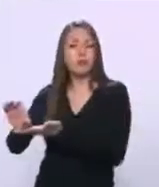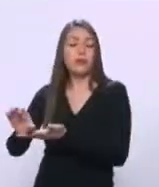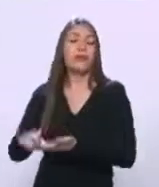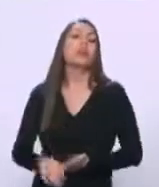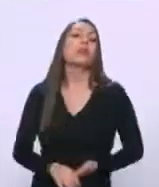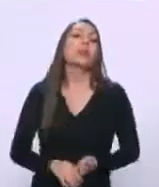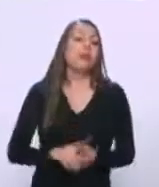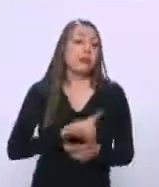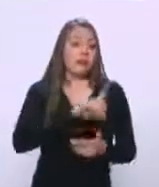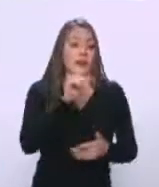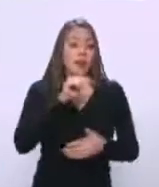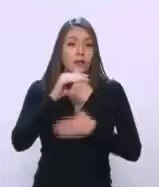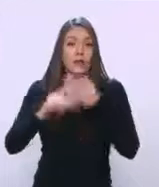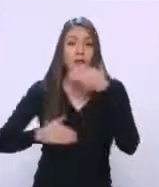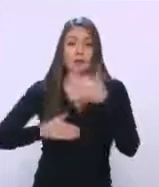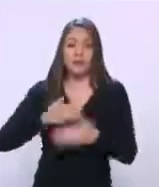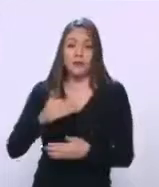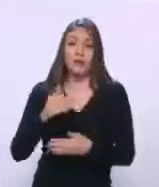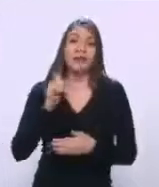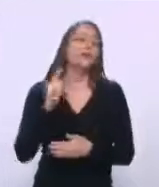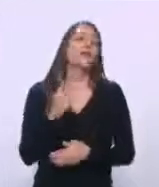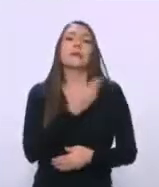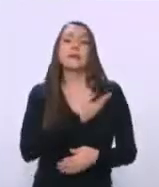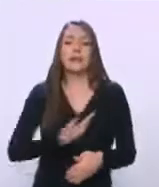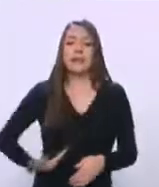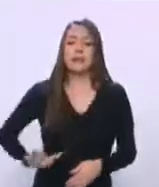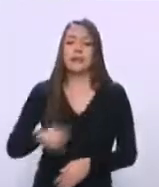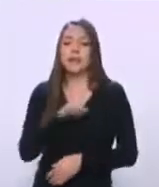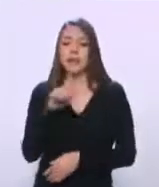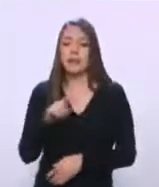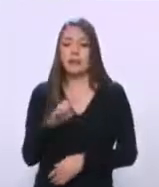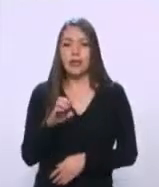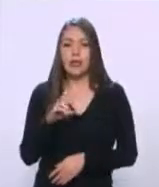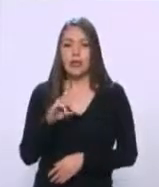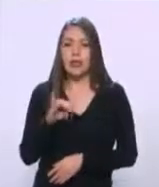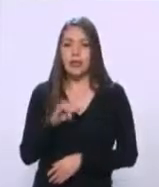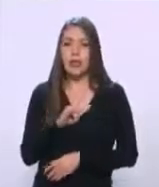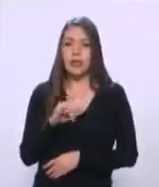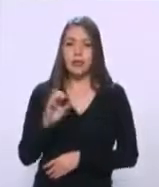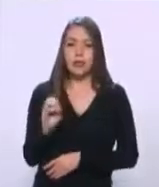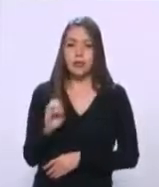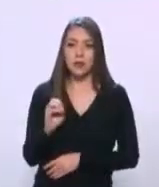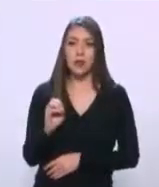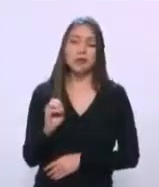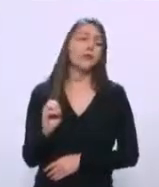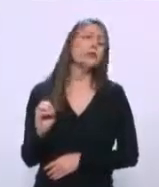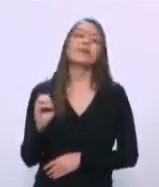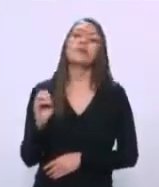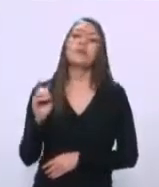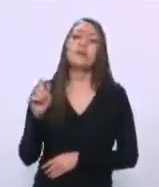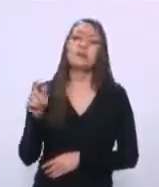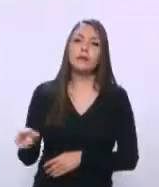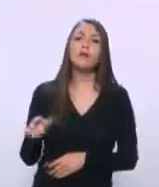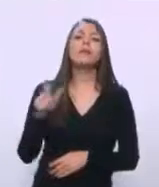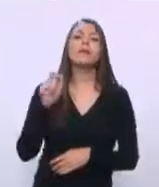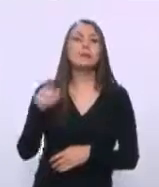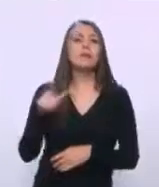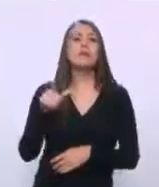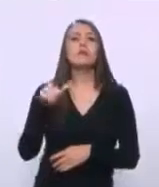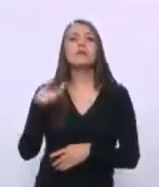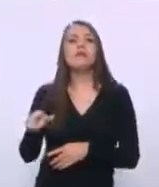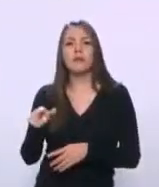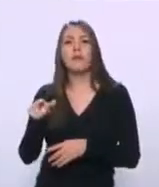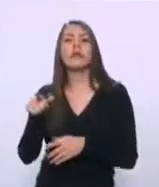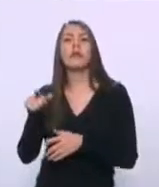posterior a Salinas que fue en el gobierno de Sevilla pero no se pudo avanzar tanto en esta investigación porque